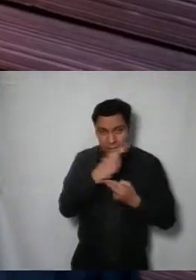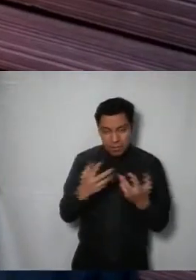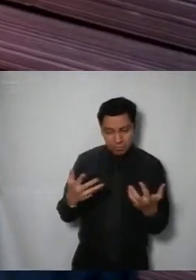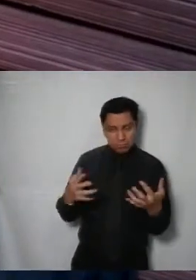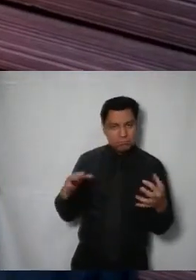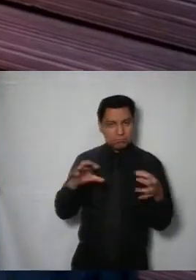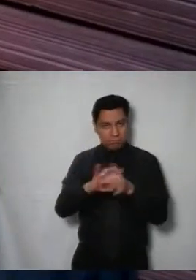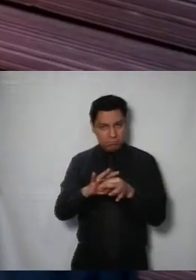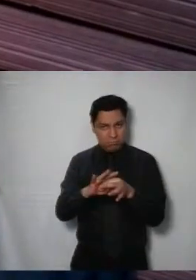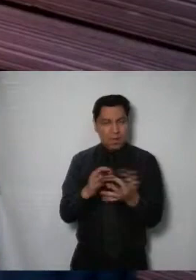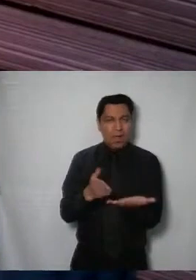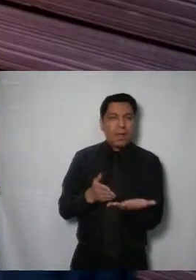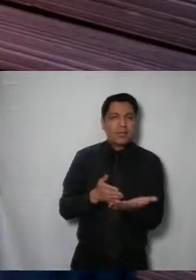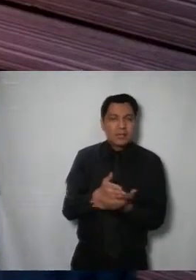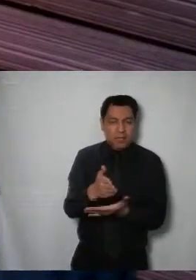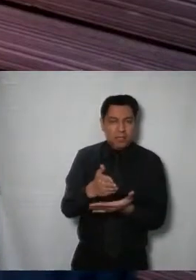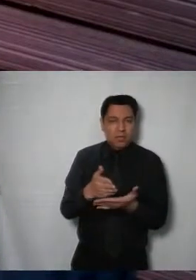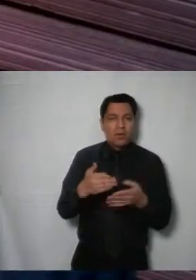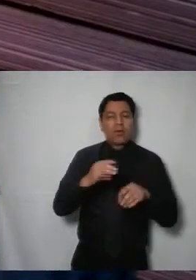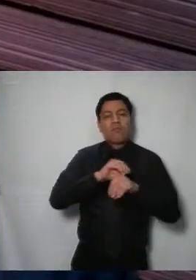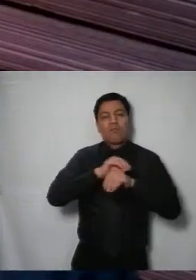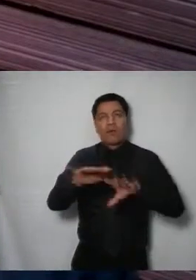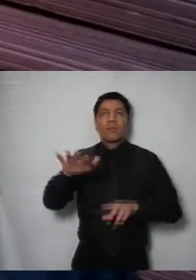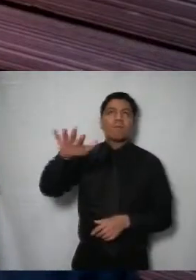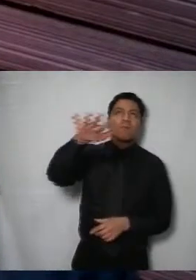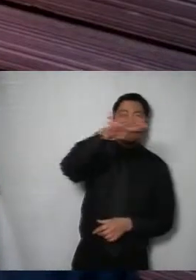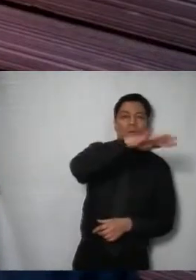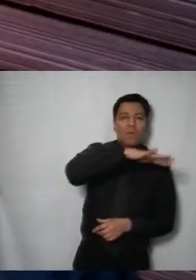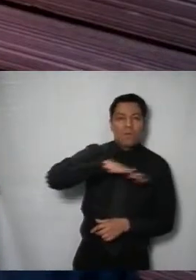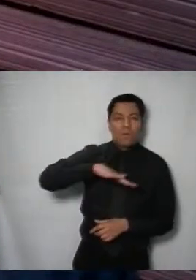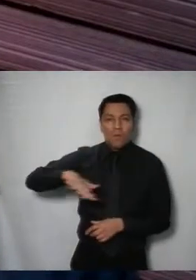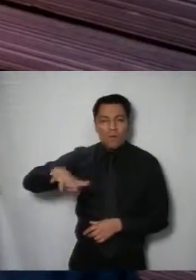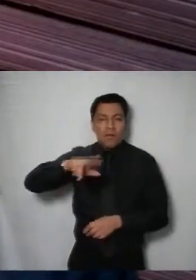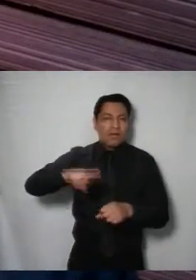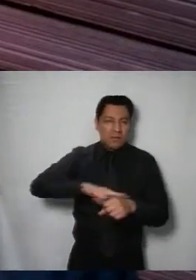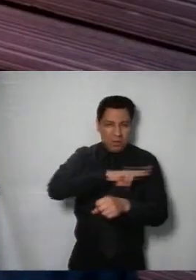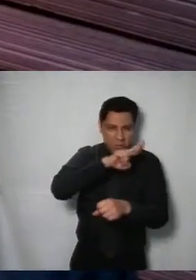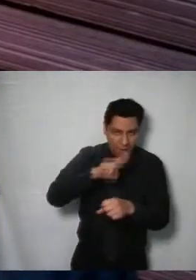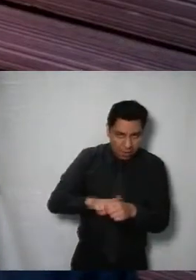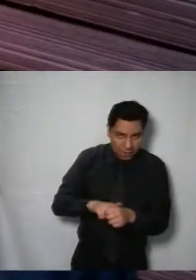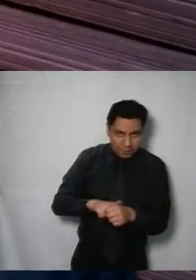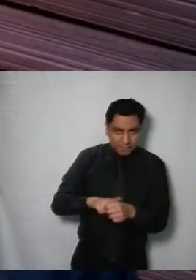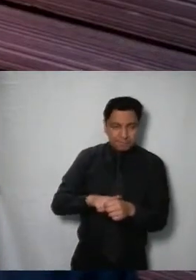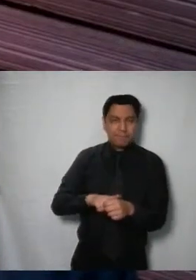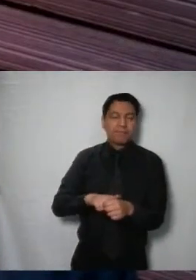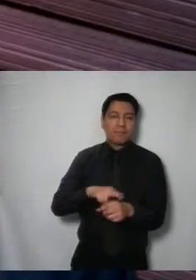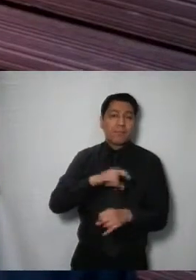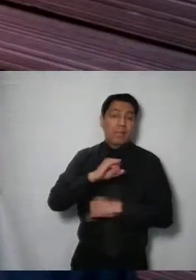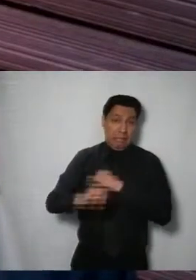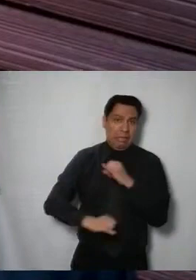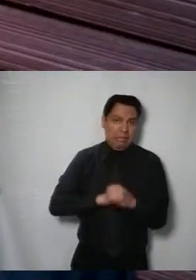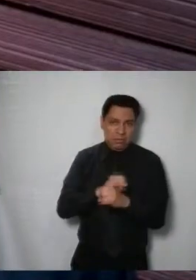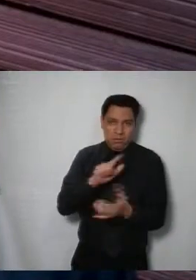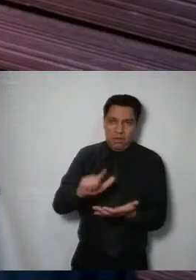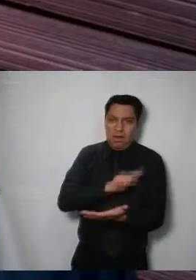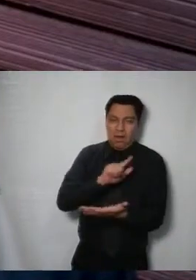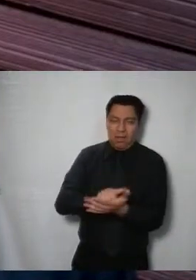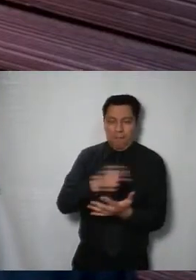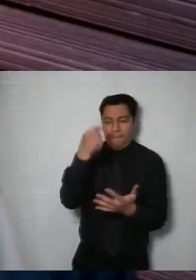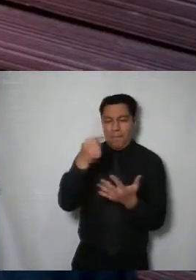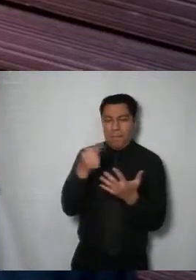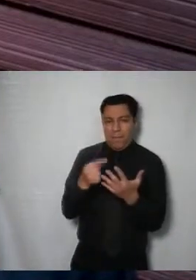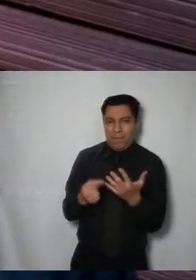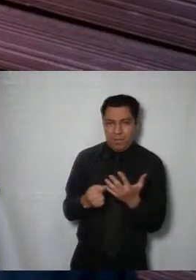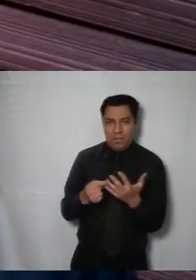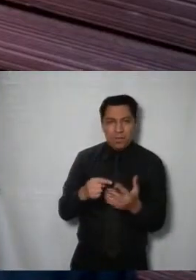relaciona con el acceso a la información ambiental por lo que le es aplicable el marco jurídico internacional en la materia como lo es